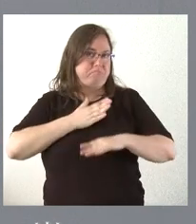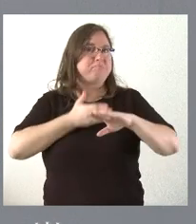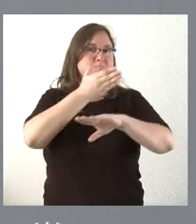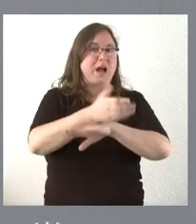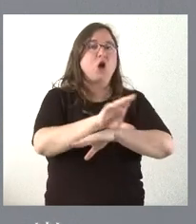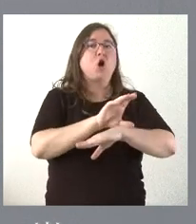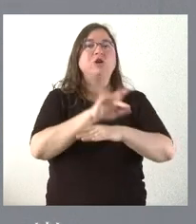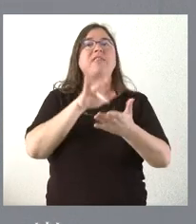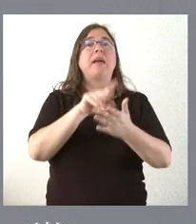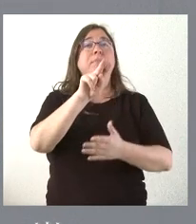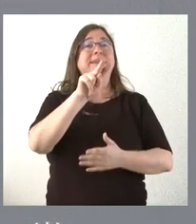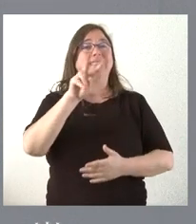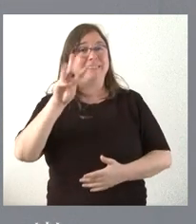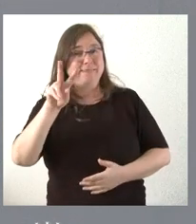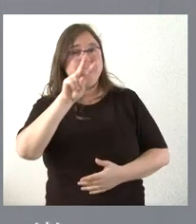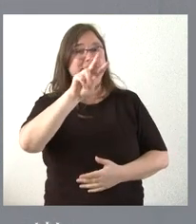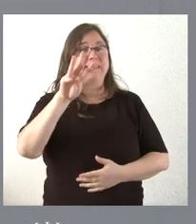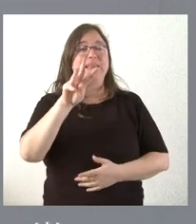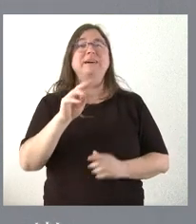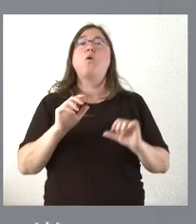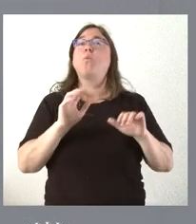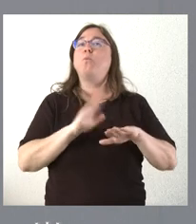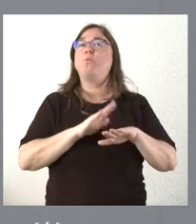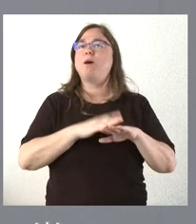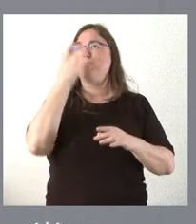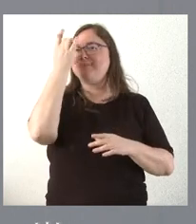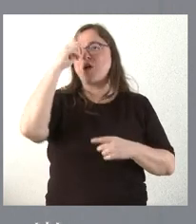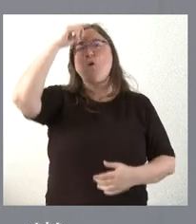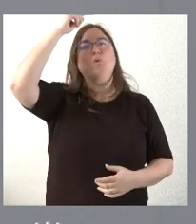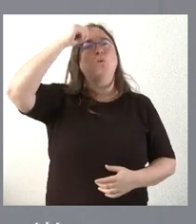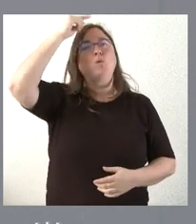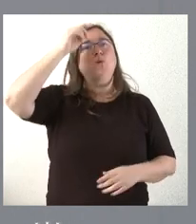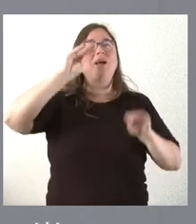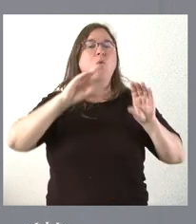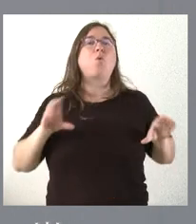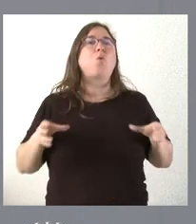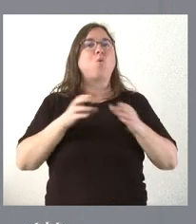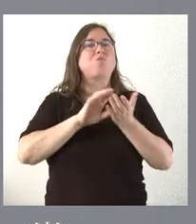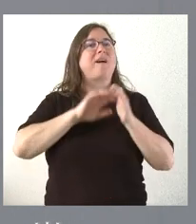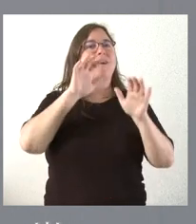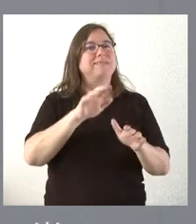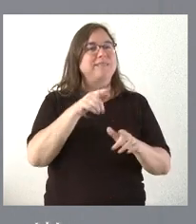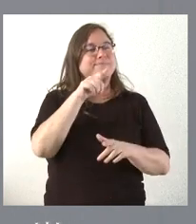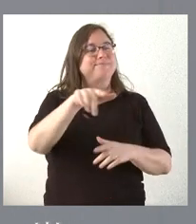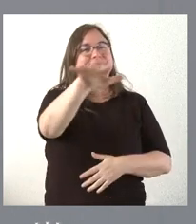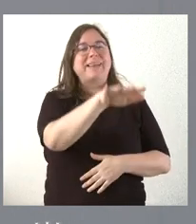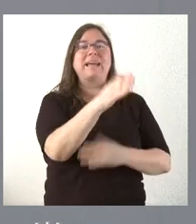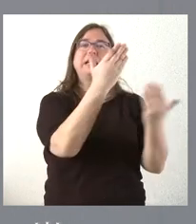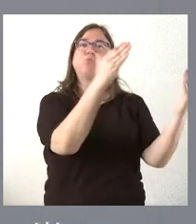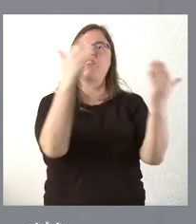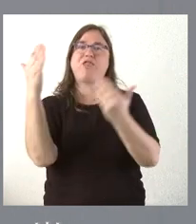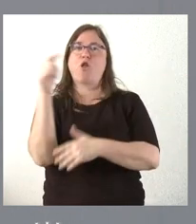23, muy especialmente en retorno a la iniciativa cultural que ha planteado la Junta de Castilla y León. Habrá allí una exposición